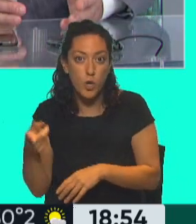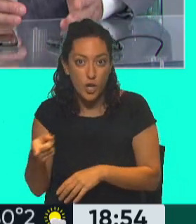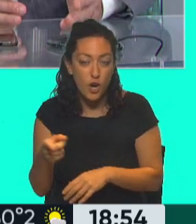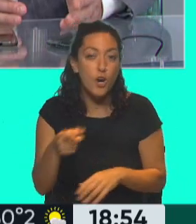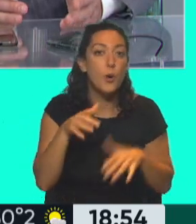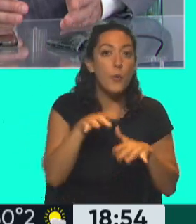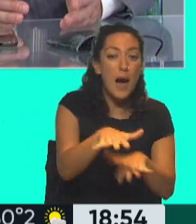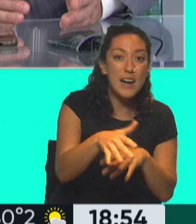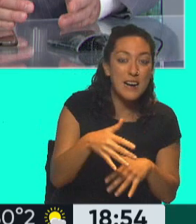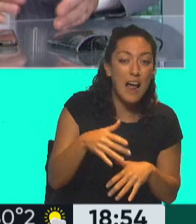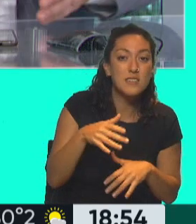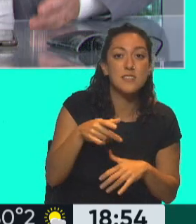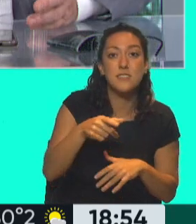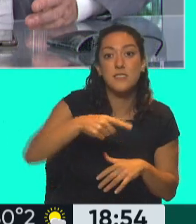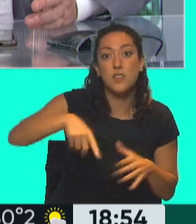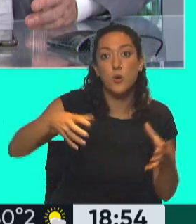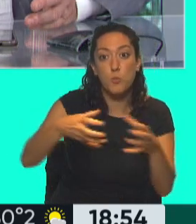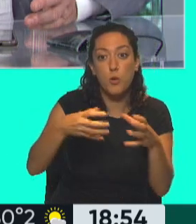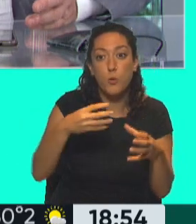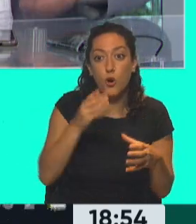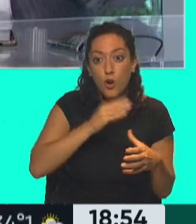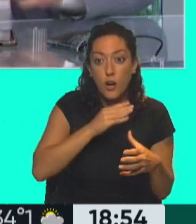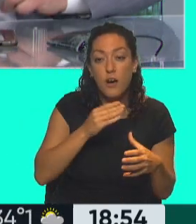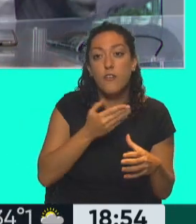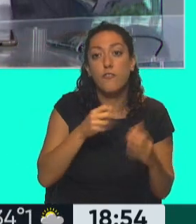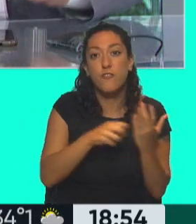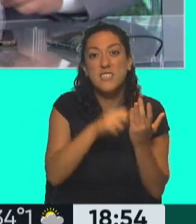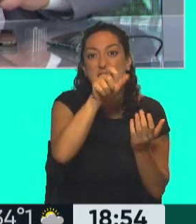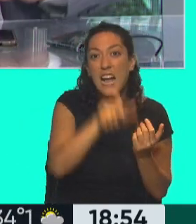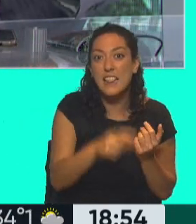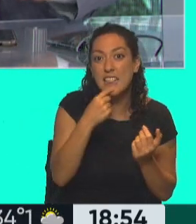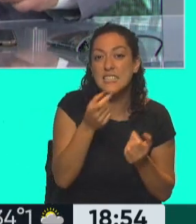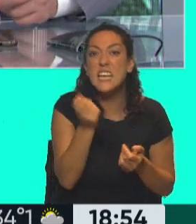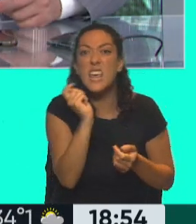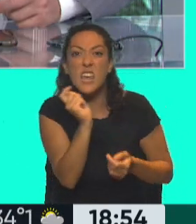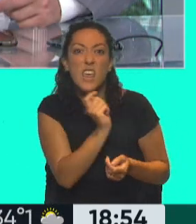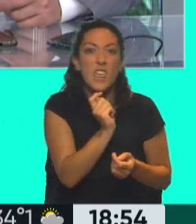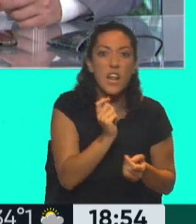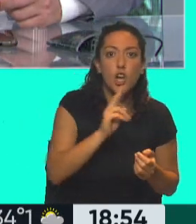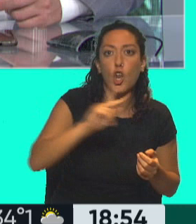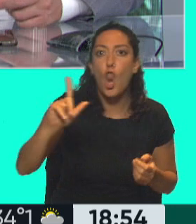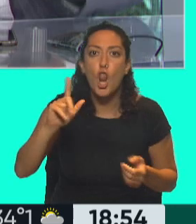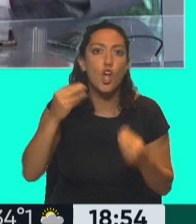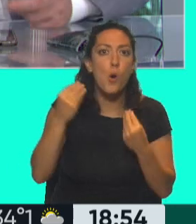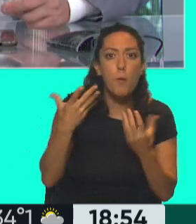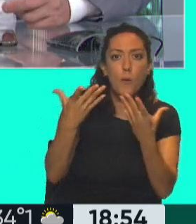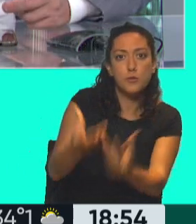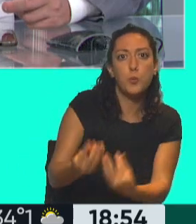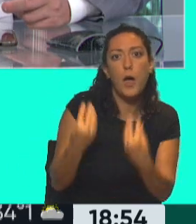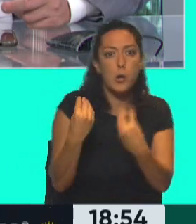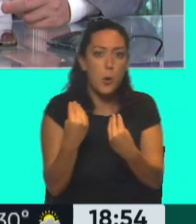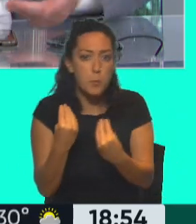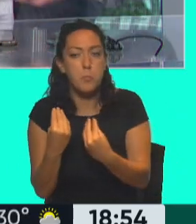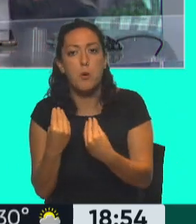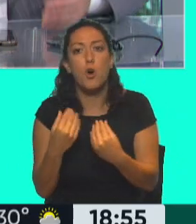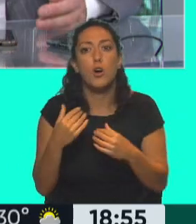barrabrabas de Boca, el fiscal Marcelo Colombo dijo, bueno, no sabemos quién hizo qué y cómo fue que lo hicieron. Y los